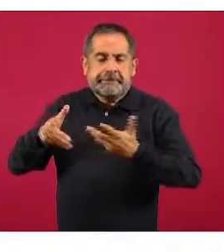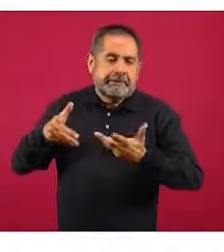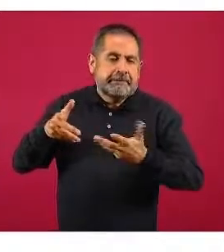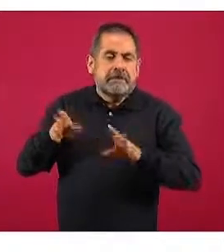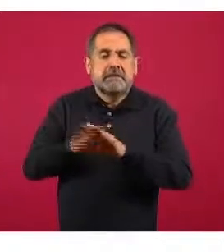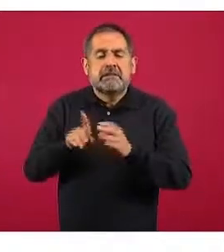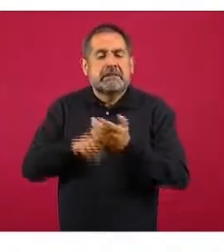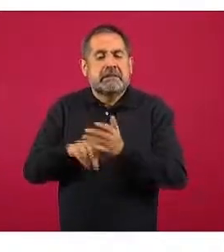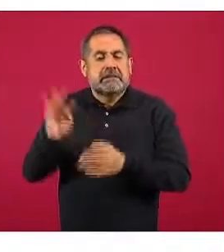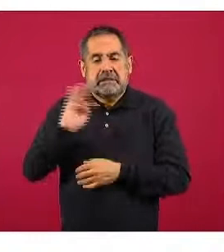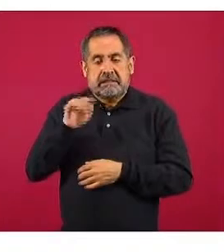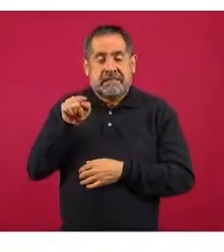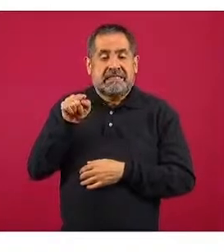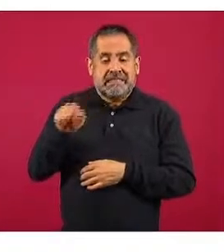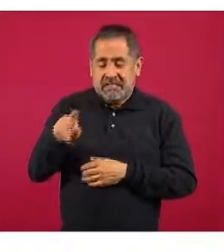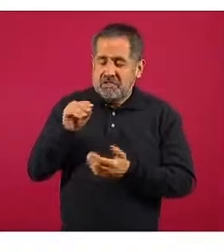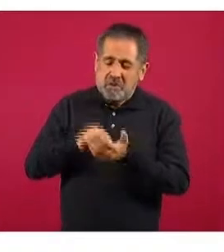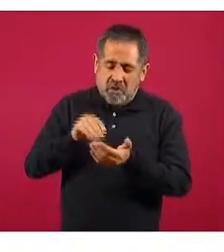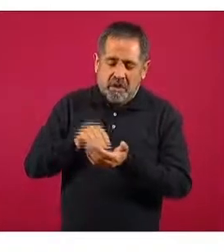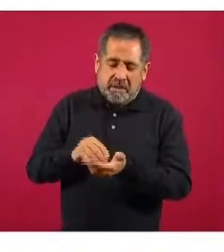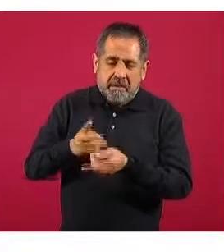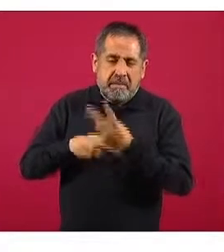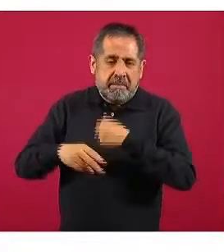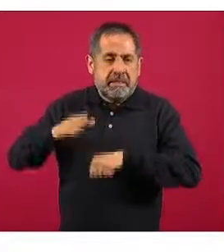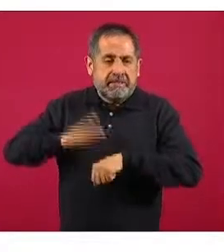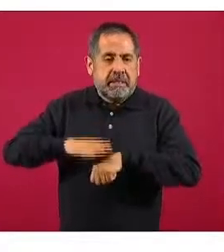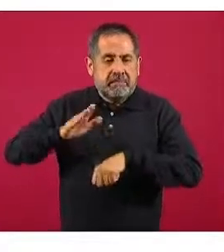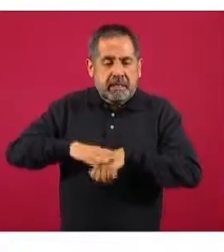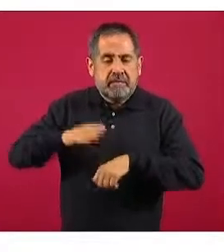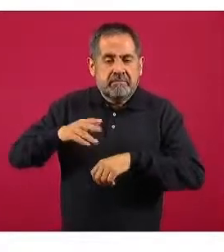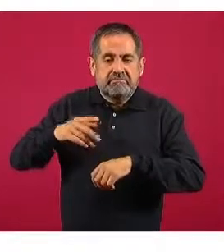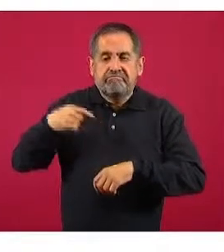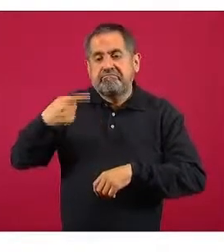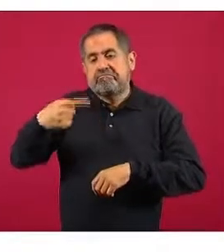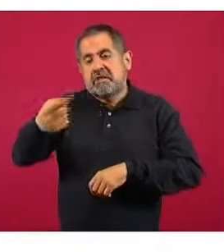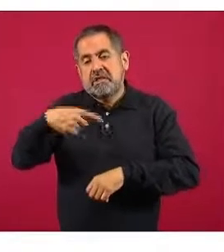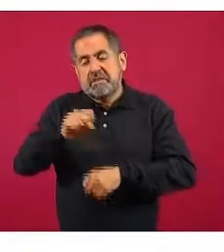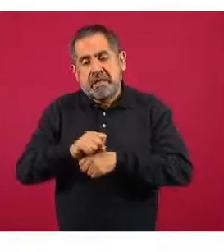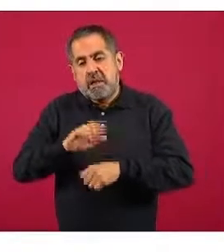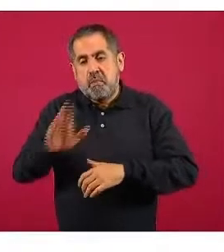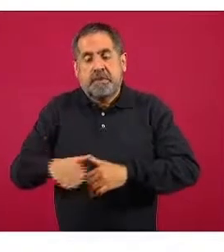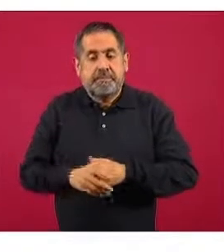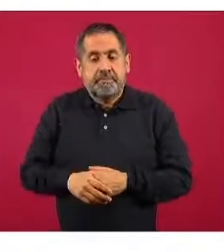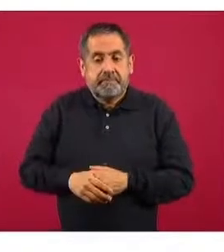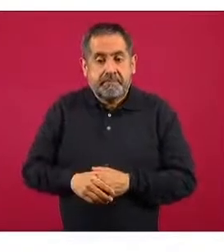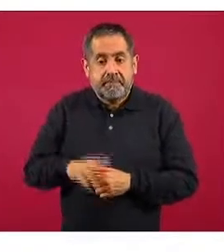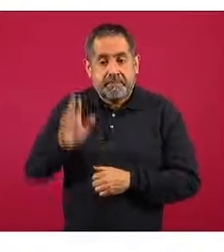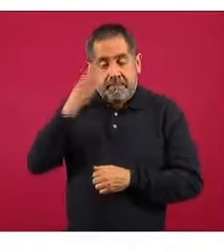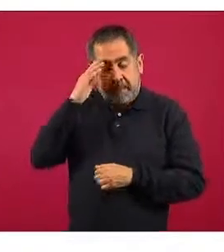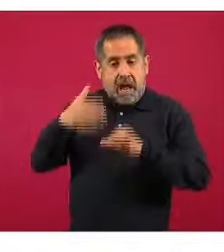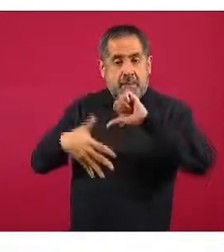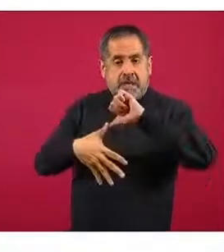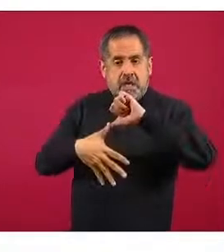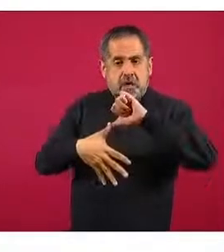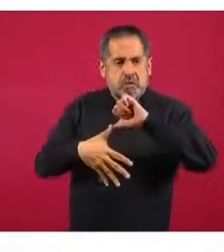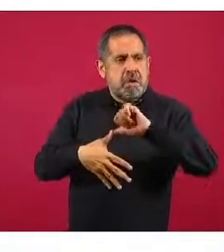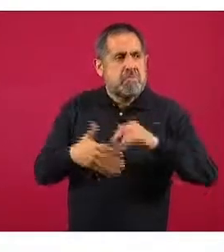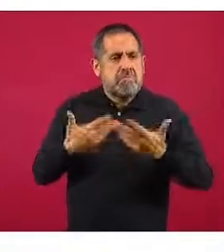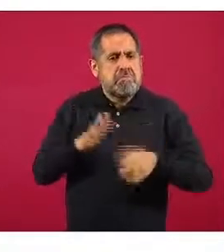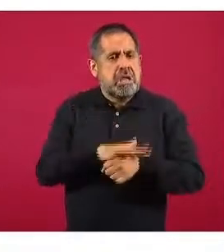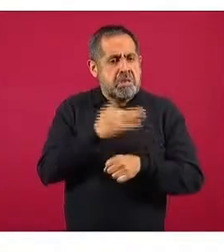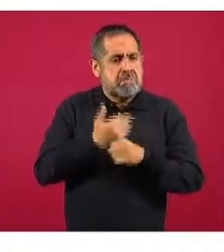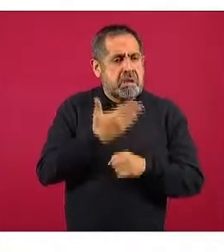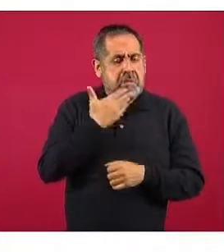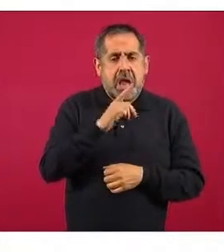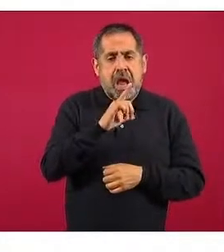significar que se sigan incrementando en las siguientes semanas. América del Sur, que había tenido un descenso precisamente en los